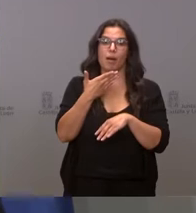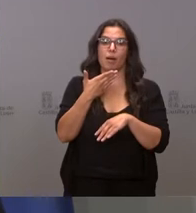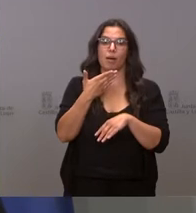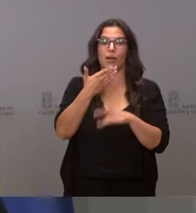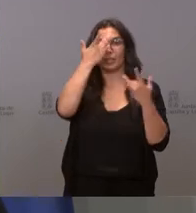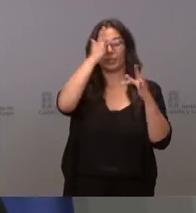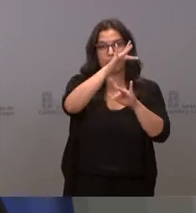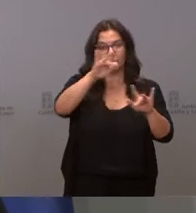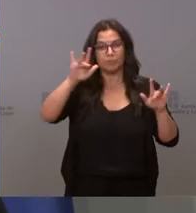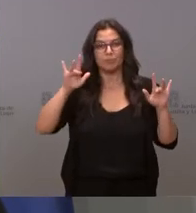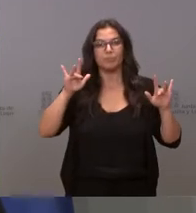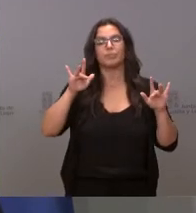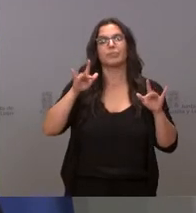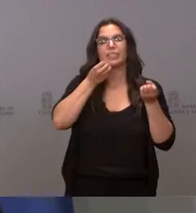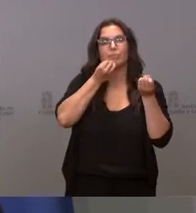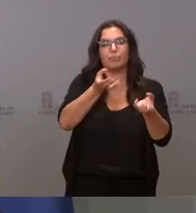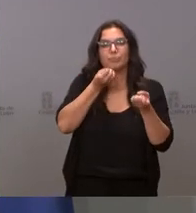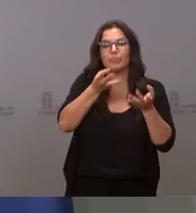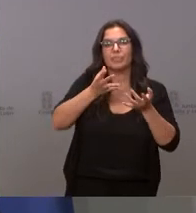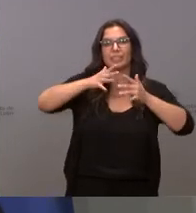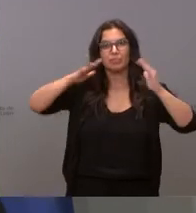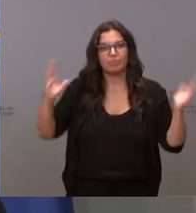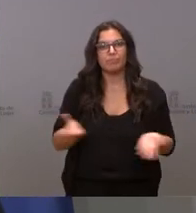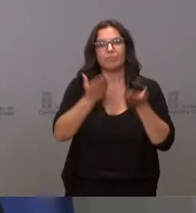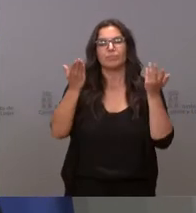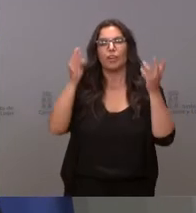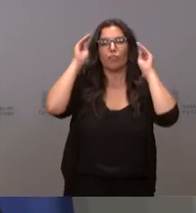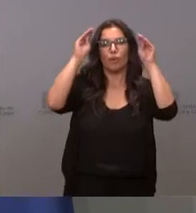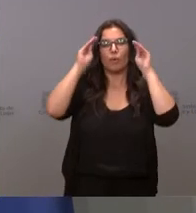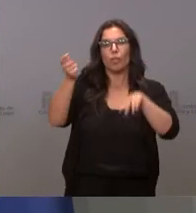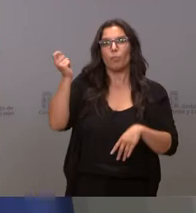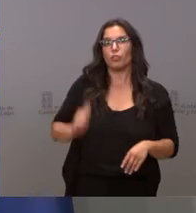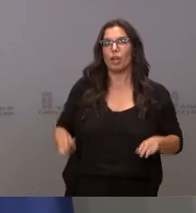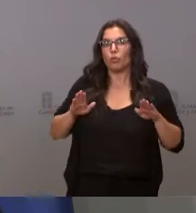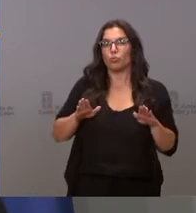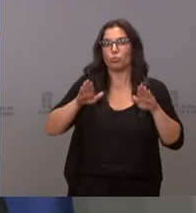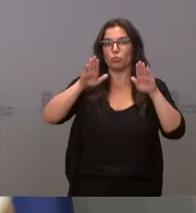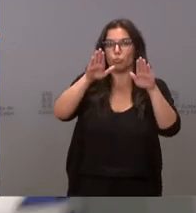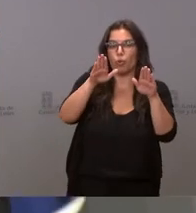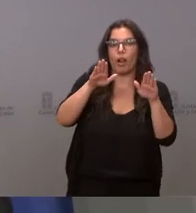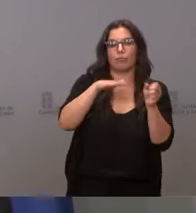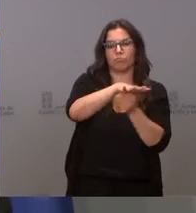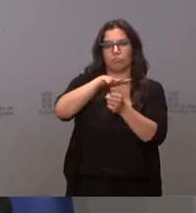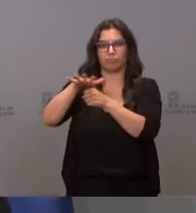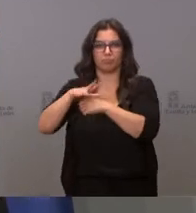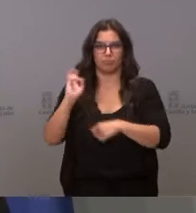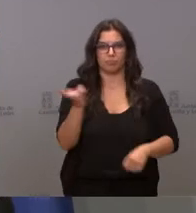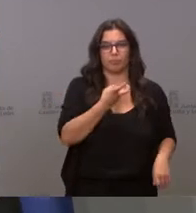conciencia, la sensibilización, la información y el impulso a la FP Dual en sus diferentes vertientes.